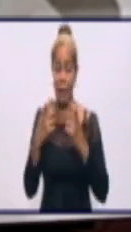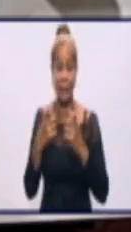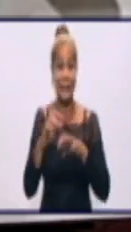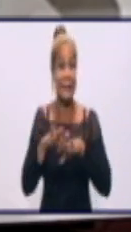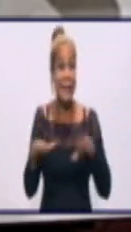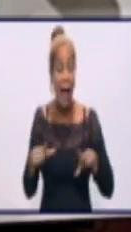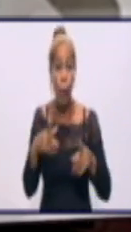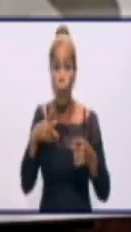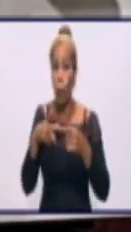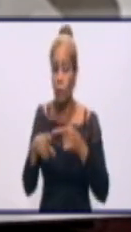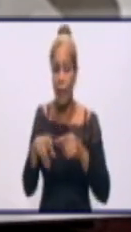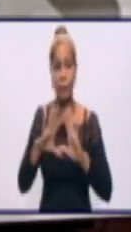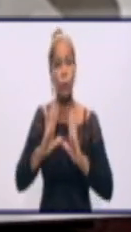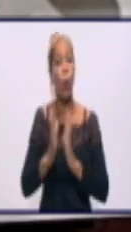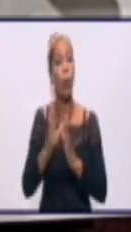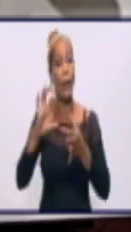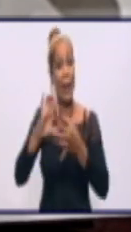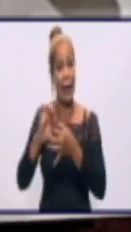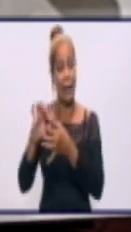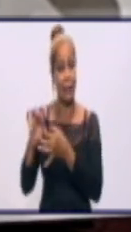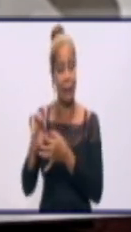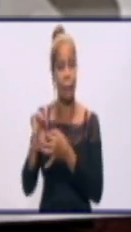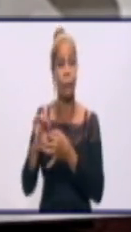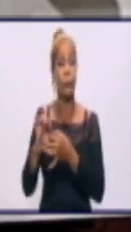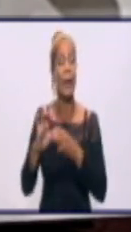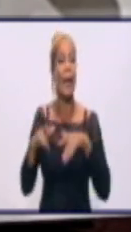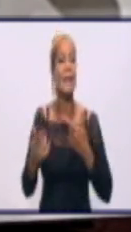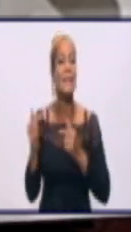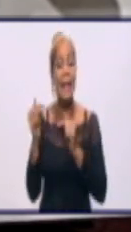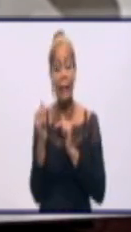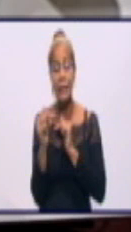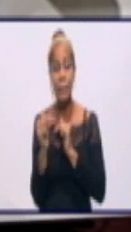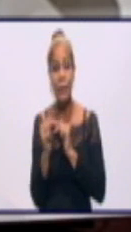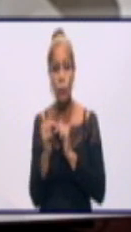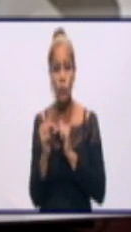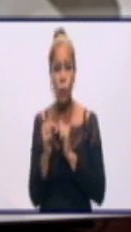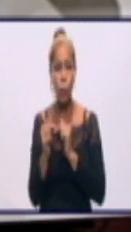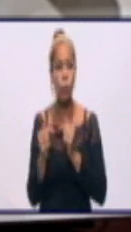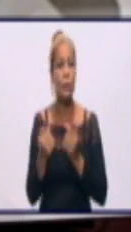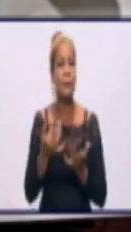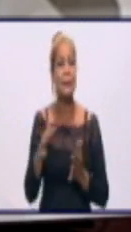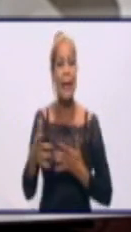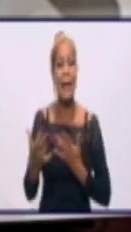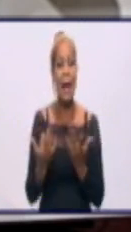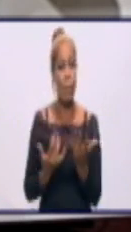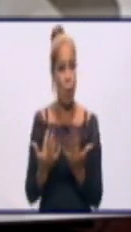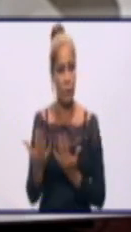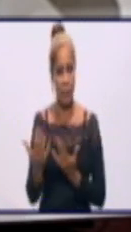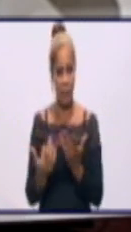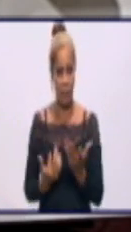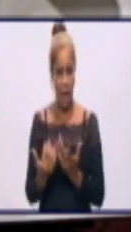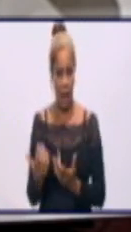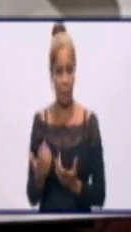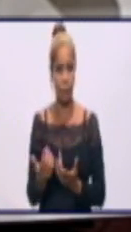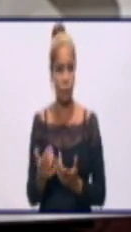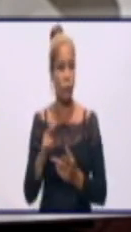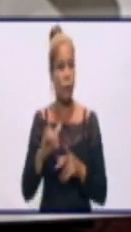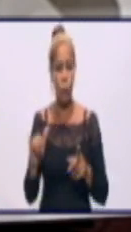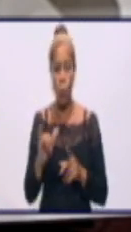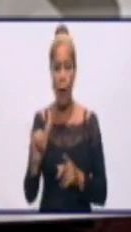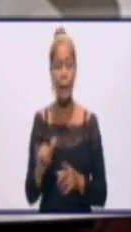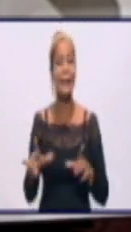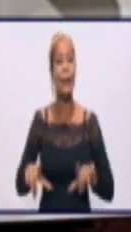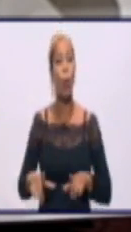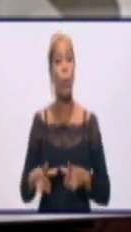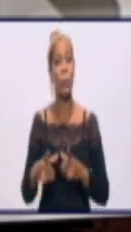cadenas de transmisión, es la disminución de la movilidad, el aislamiento y el cumplimiento estricto de las medidas de